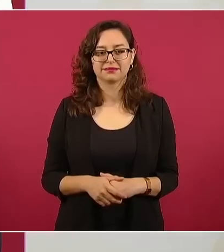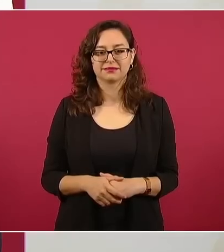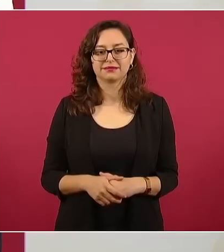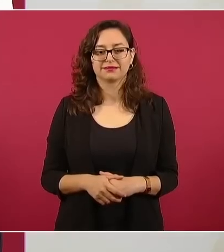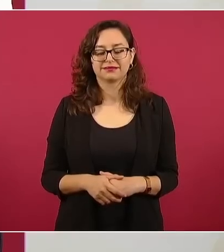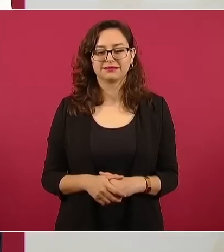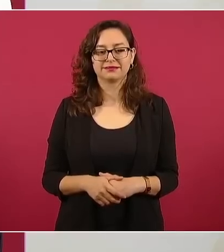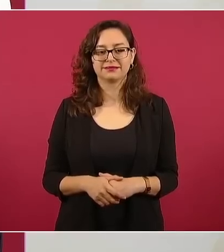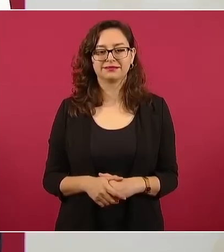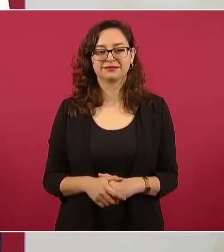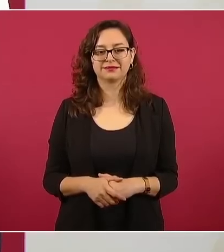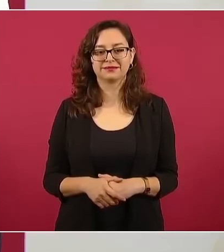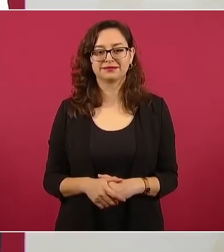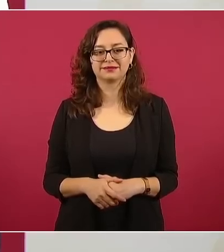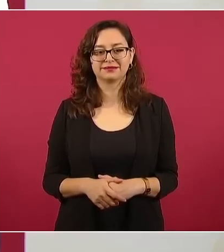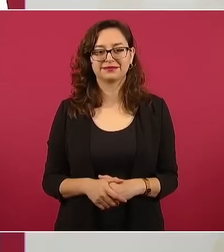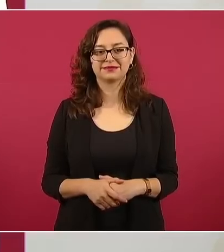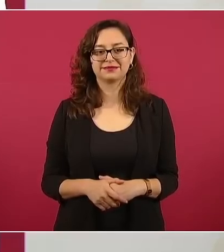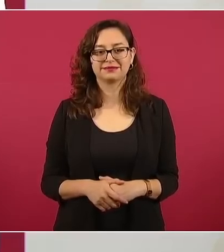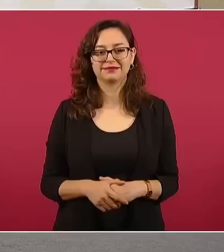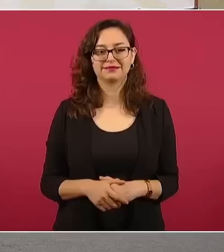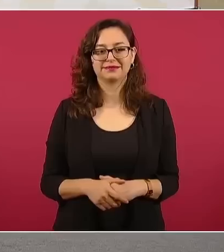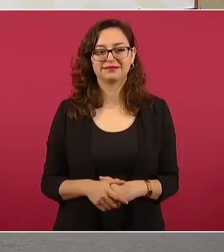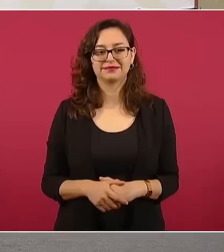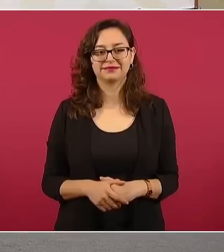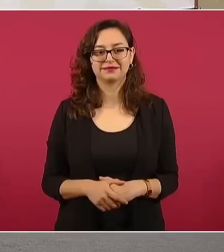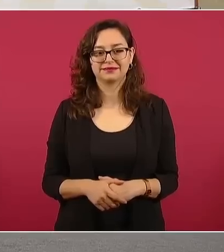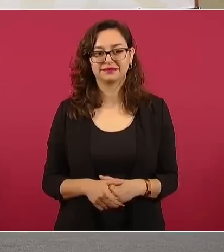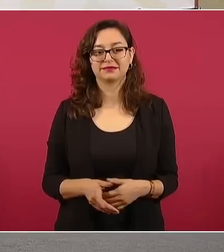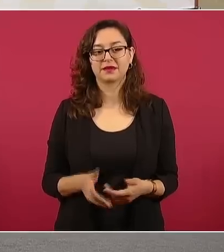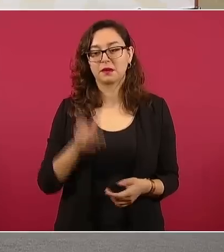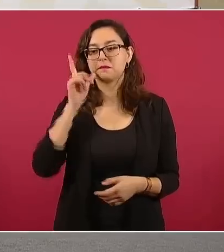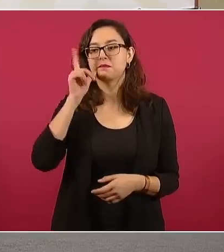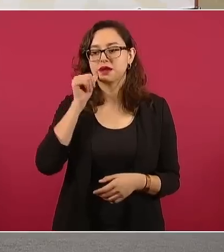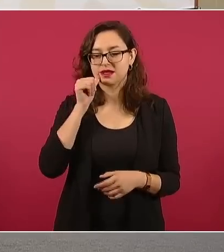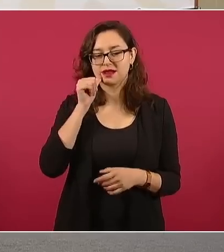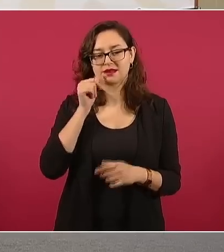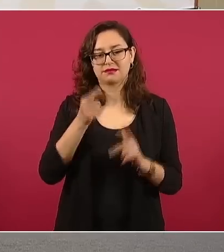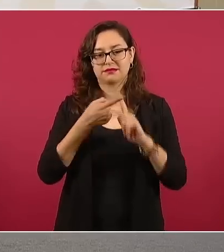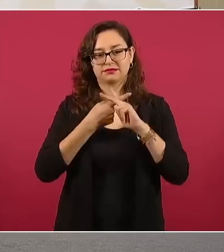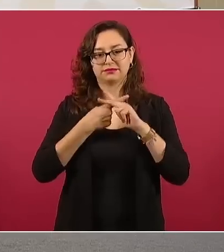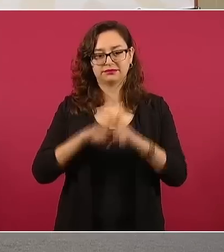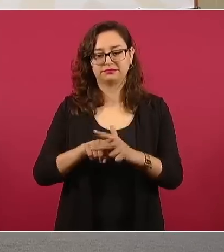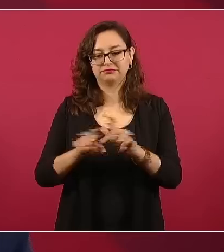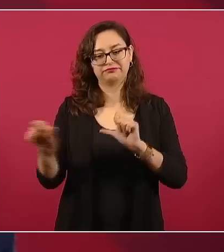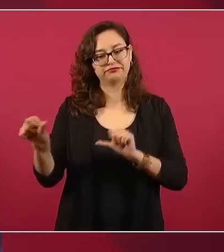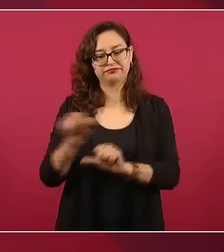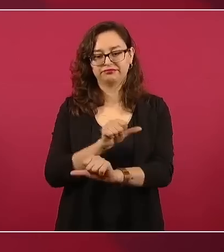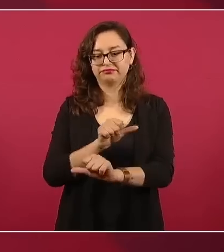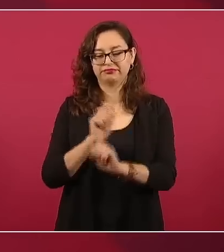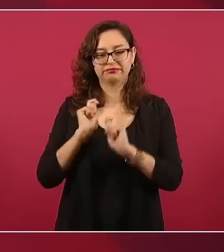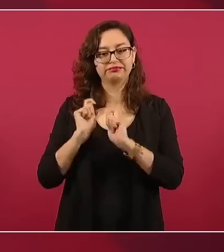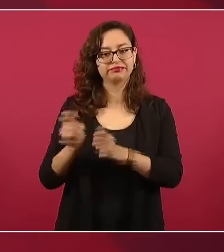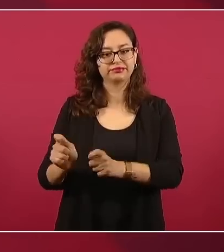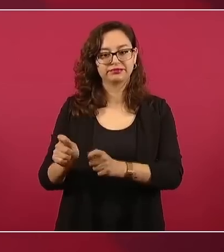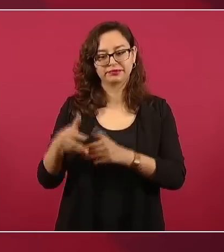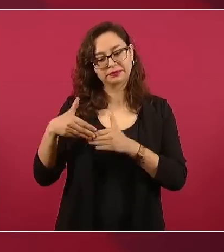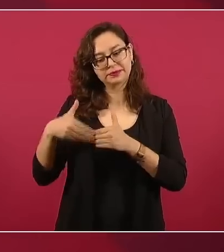mañana se inicia el proceso de